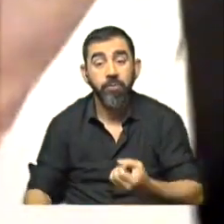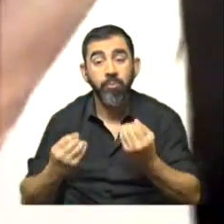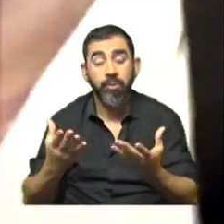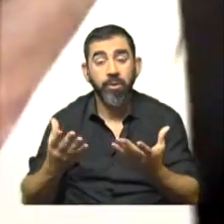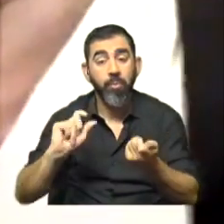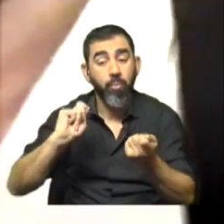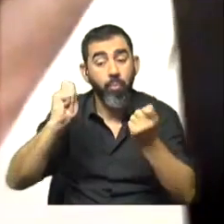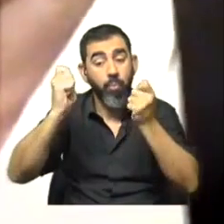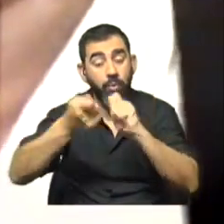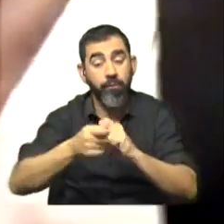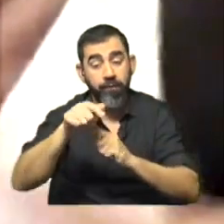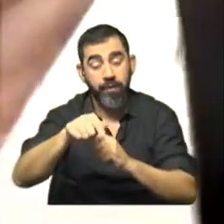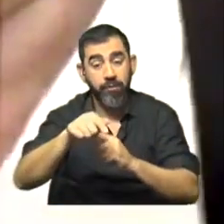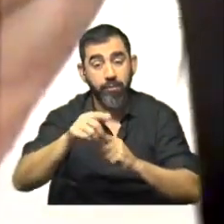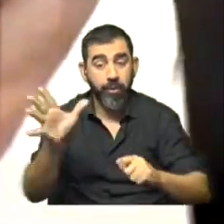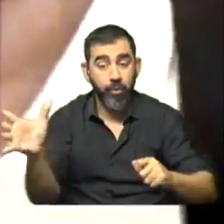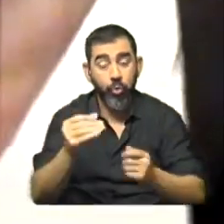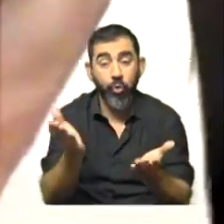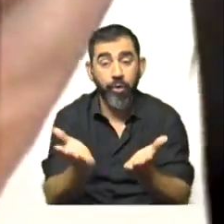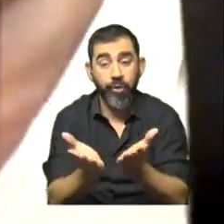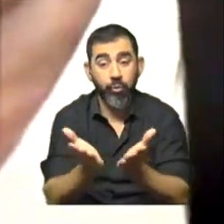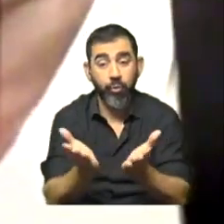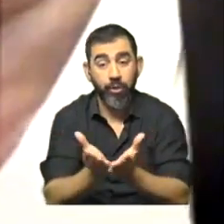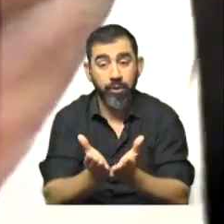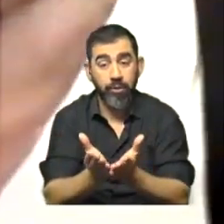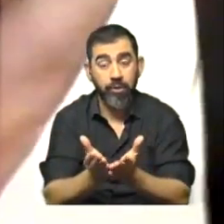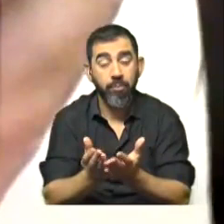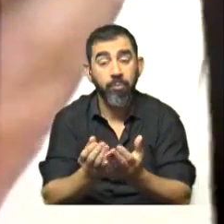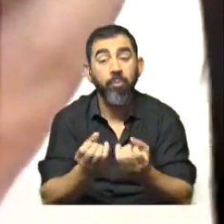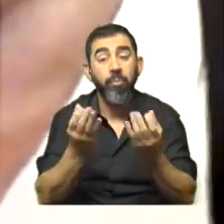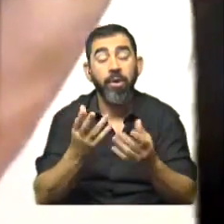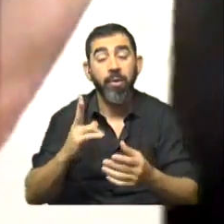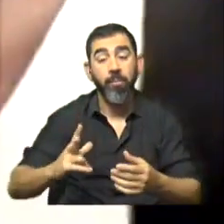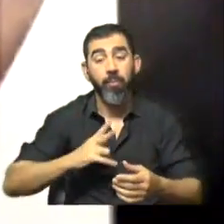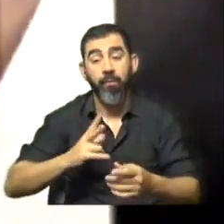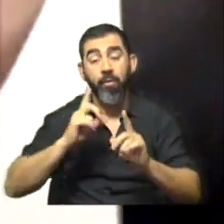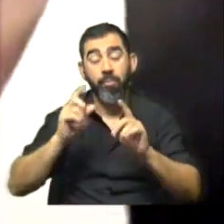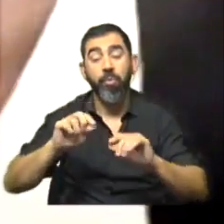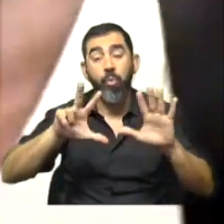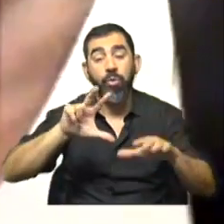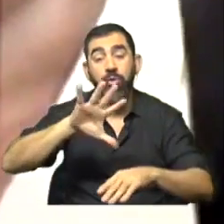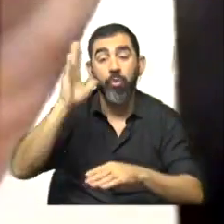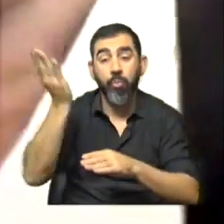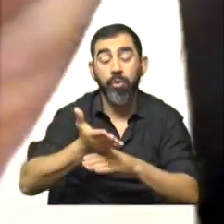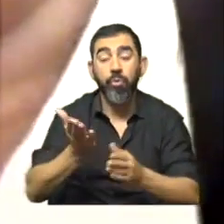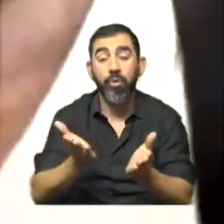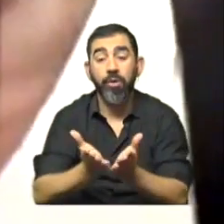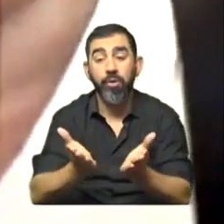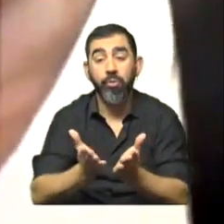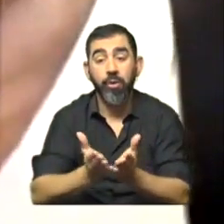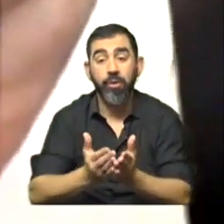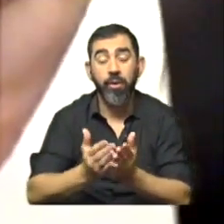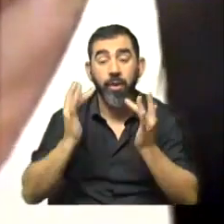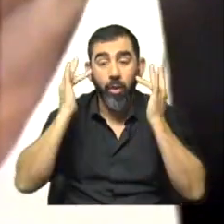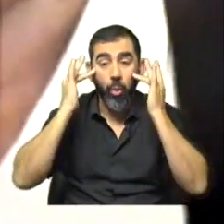modificación para todos los estudiantes, porque el público, sí, y aparte de los privados también, el 85% de los estudiantes estudian en la